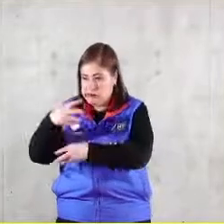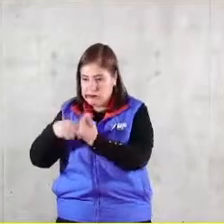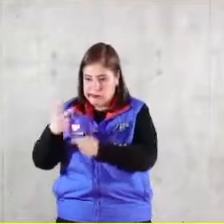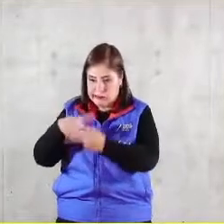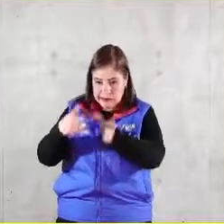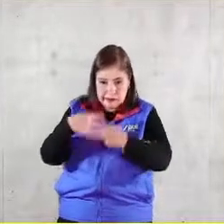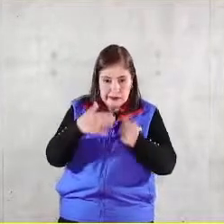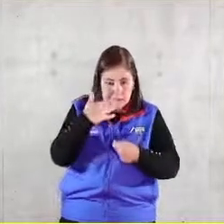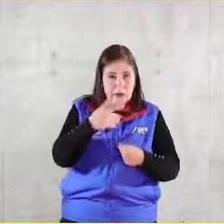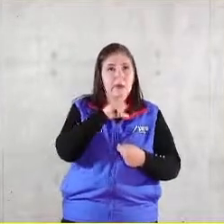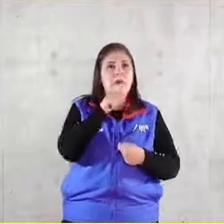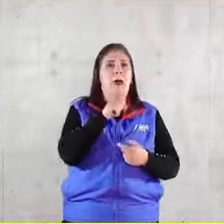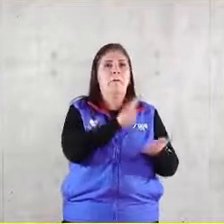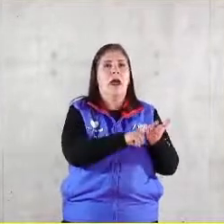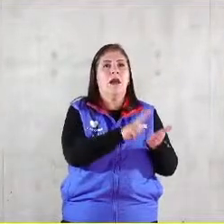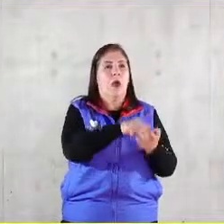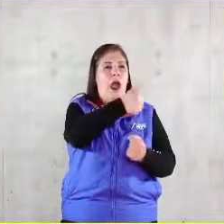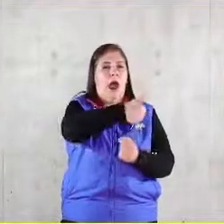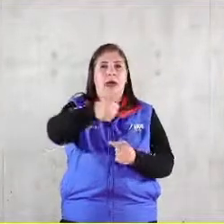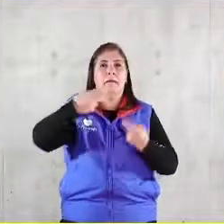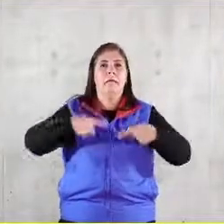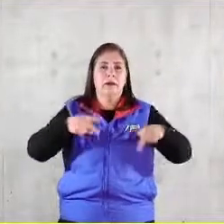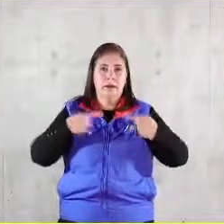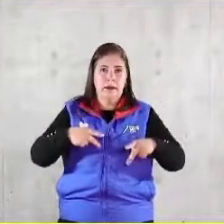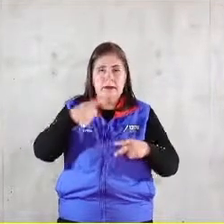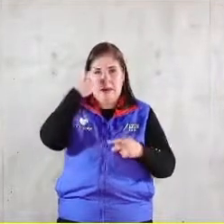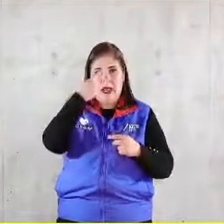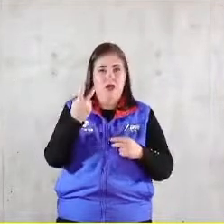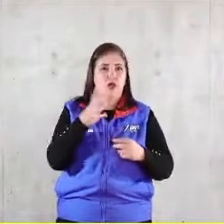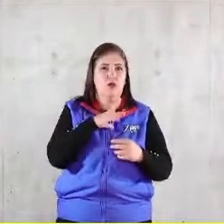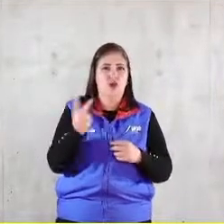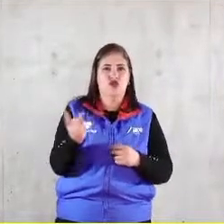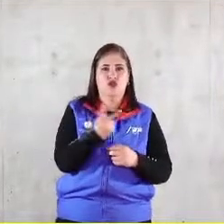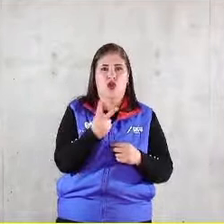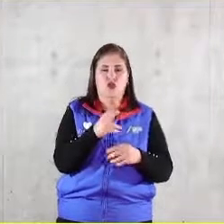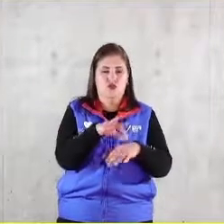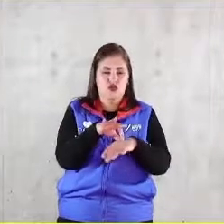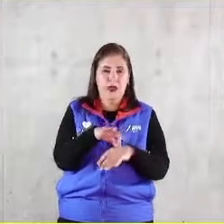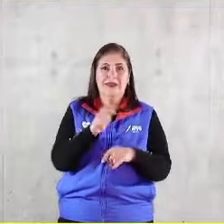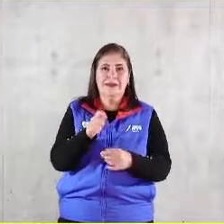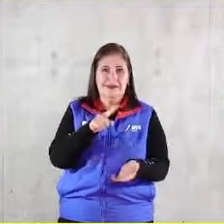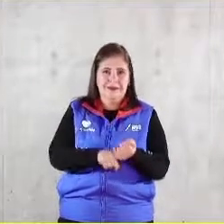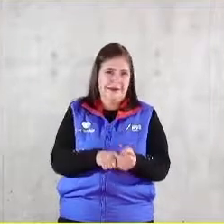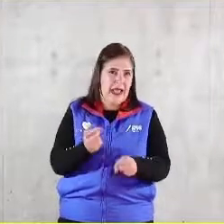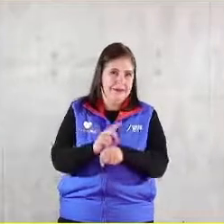tensión que hay entre estas dos realidades de la cotidianidad en la vida laboral